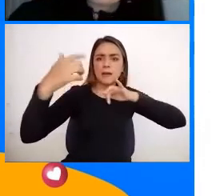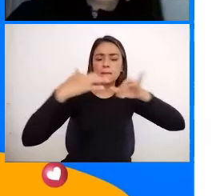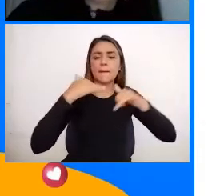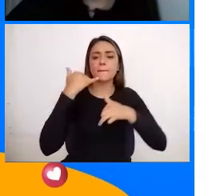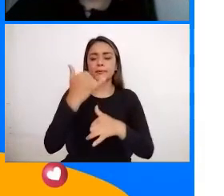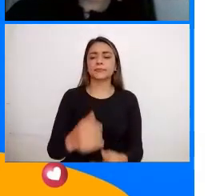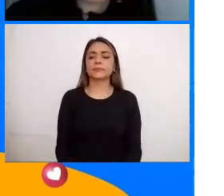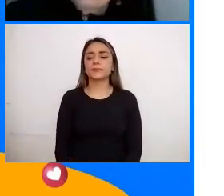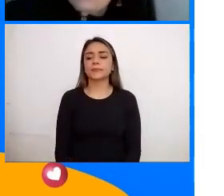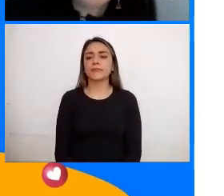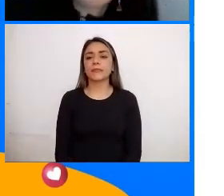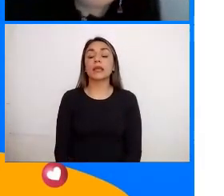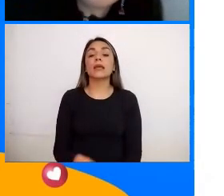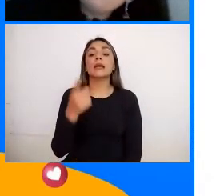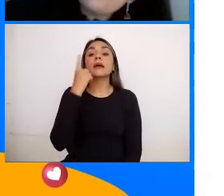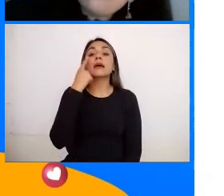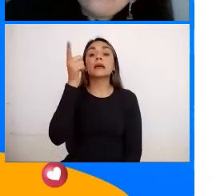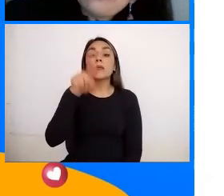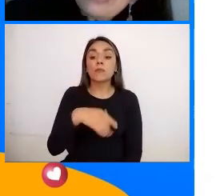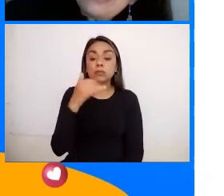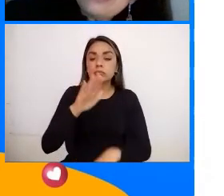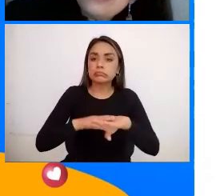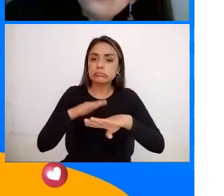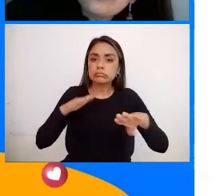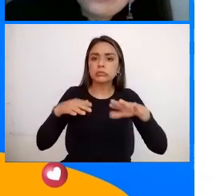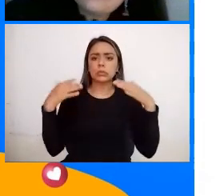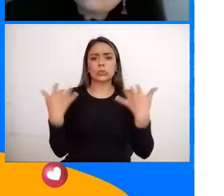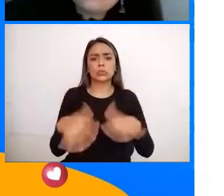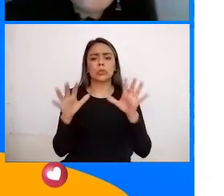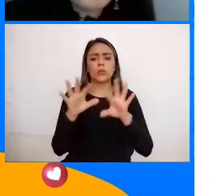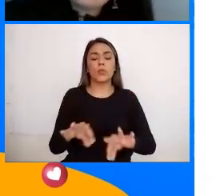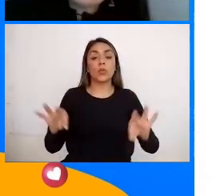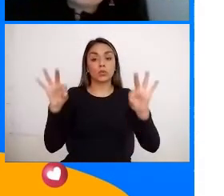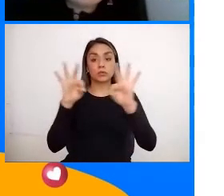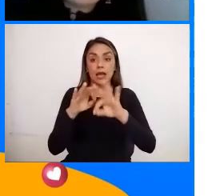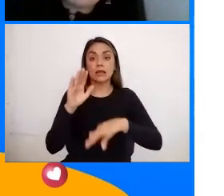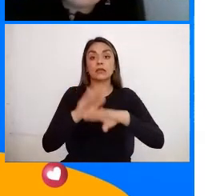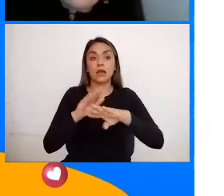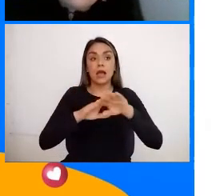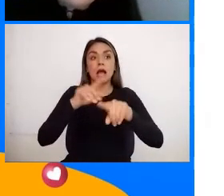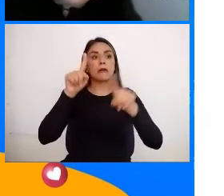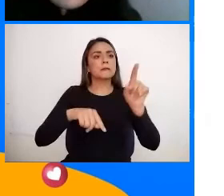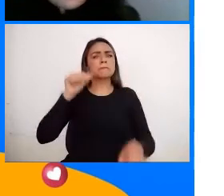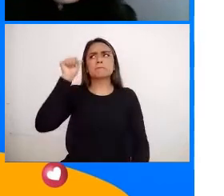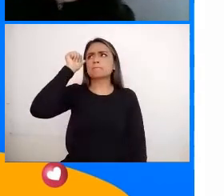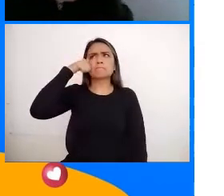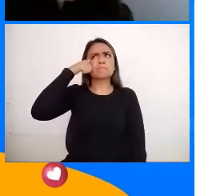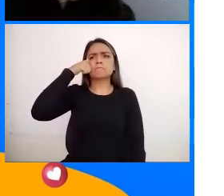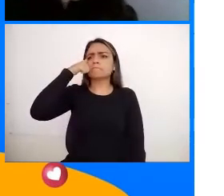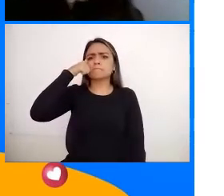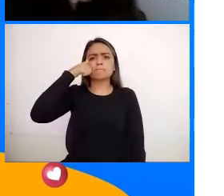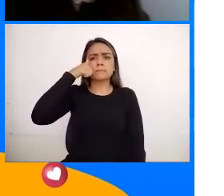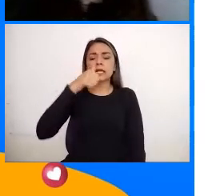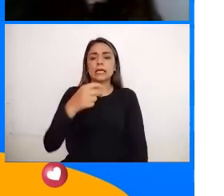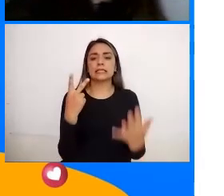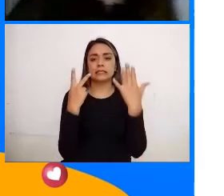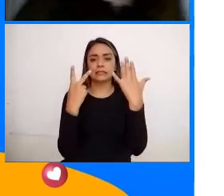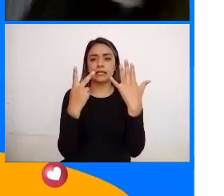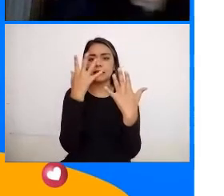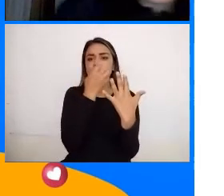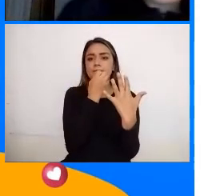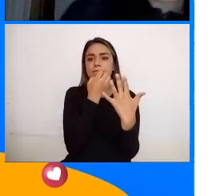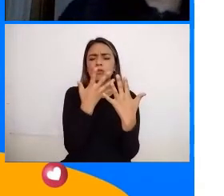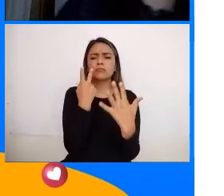Pero también Hay un hecho Muy importante Chicos Que a veces No recordamos Y son las siete maravillas Del mundo